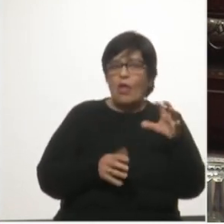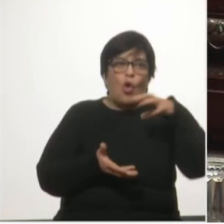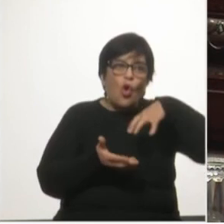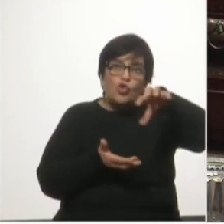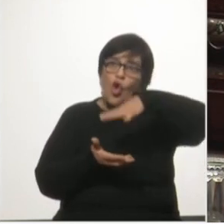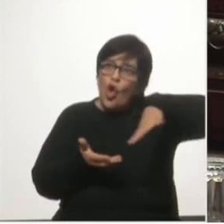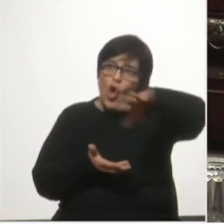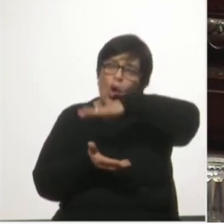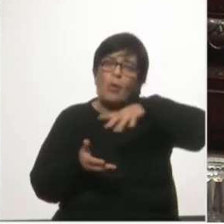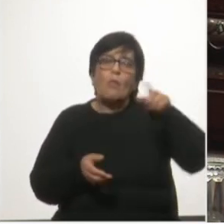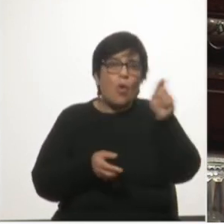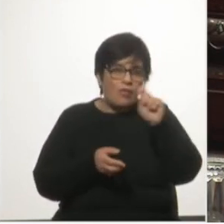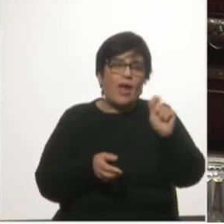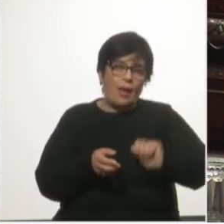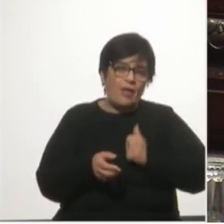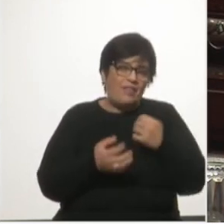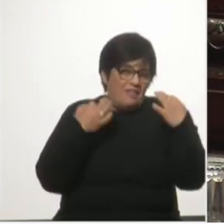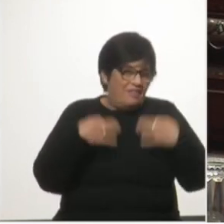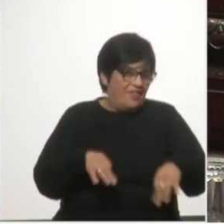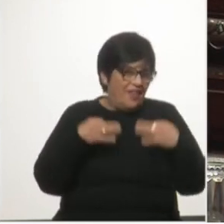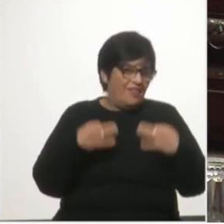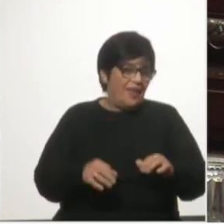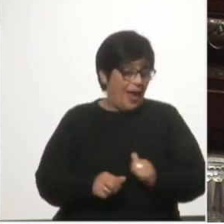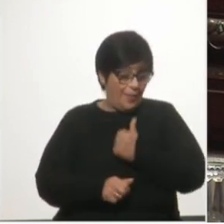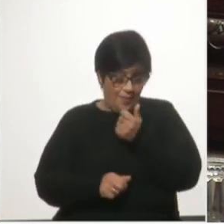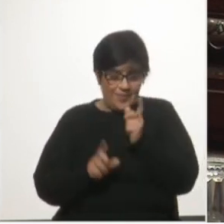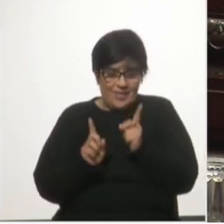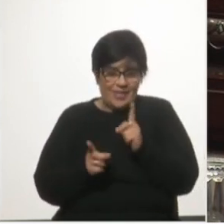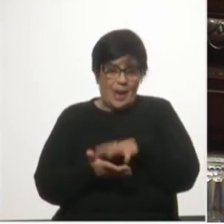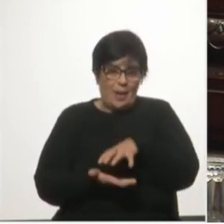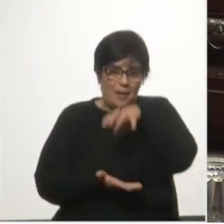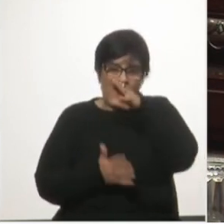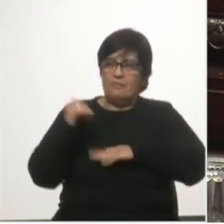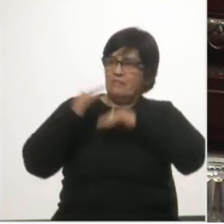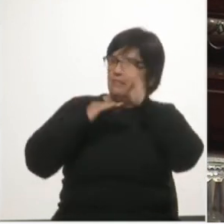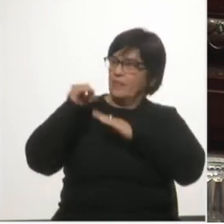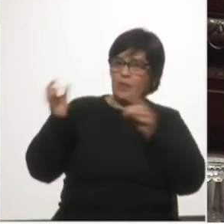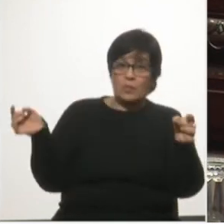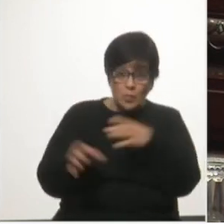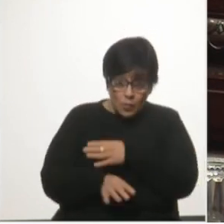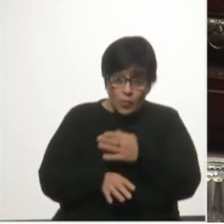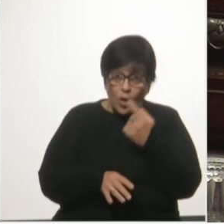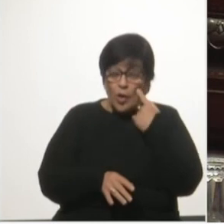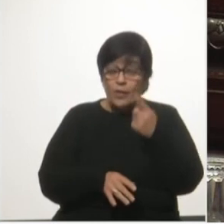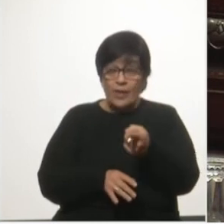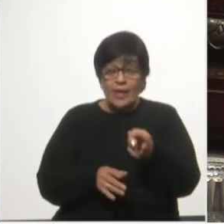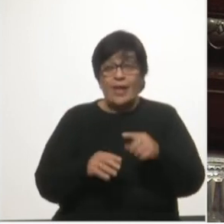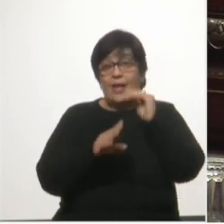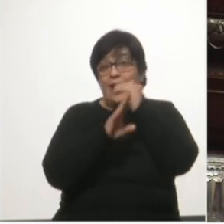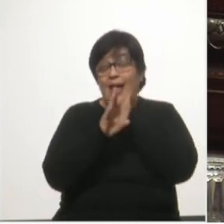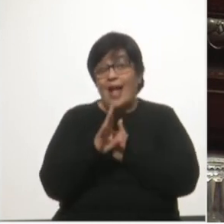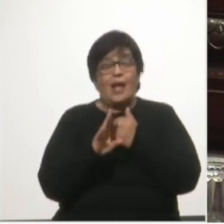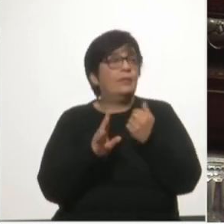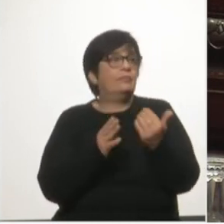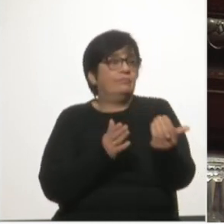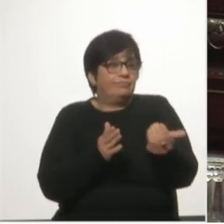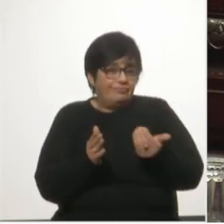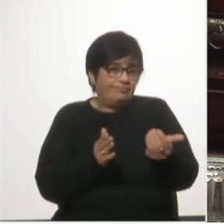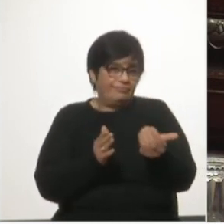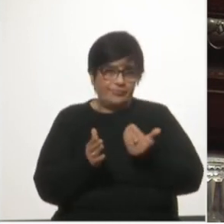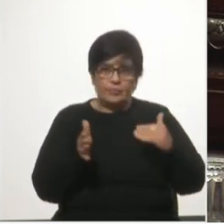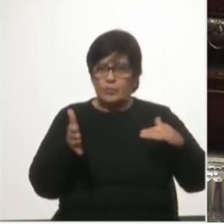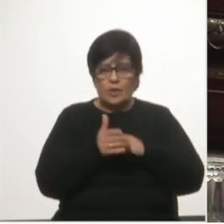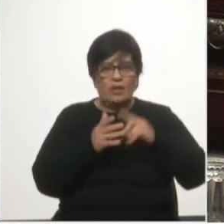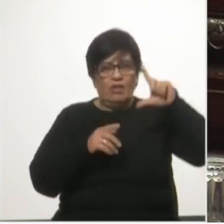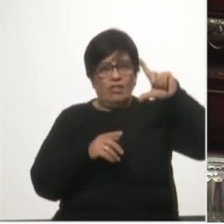del puerto y aproveche la infraestructura ya construida con la consiguiente reducción de ingresos de la ANP